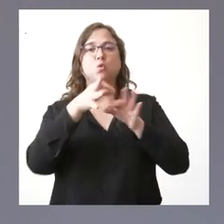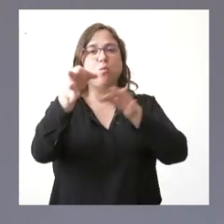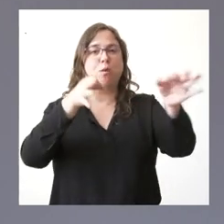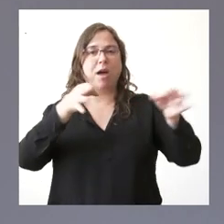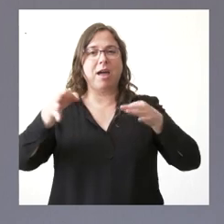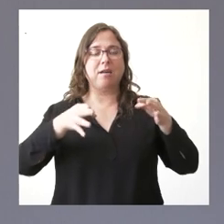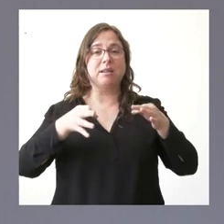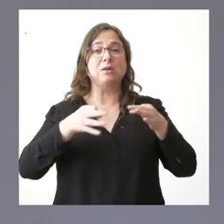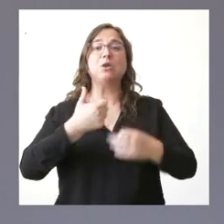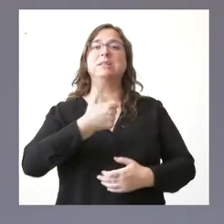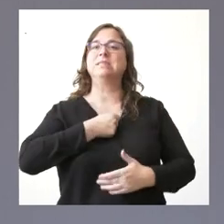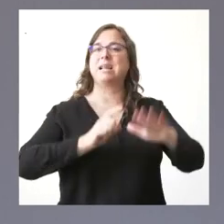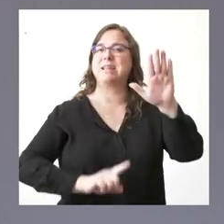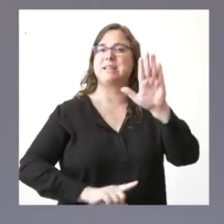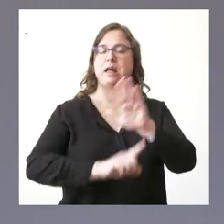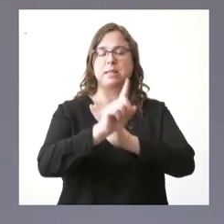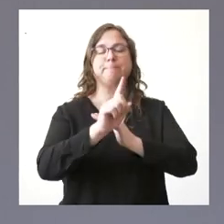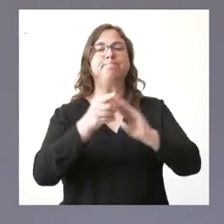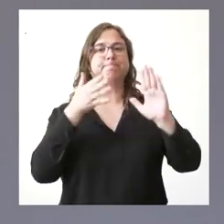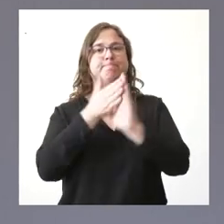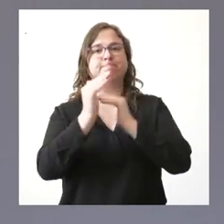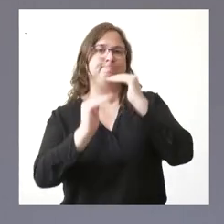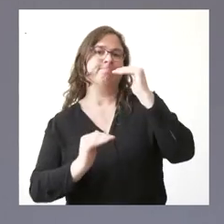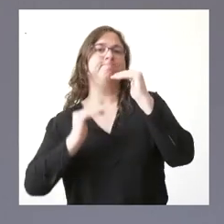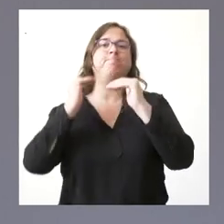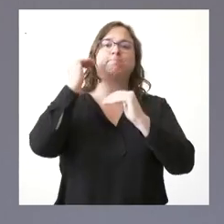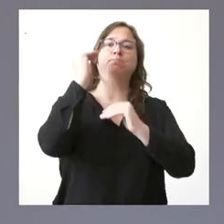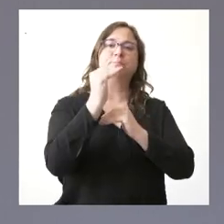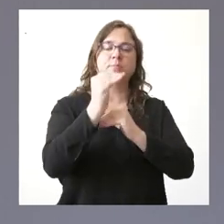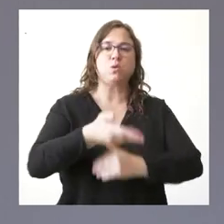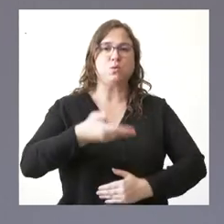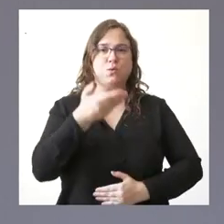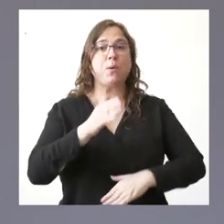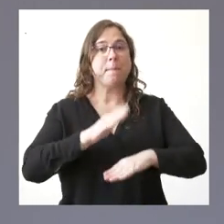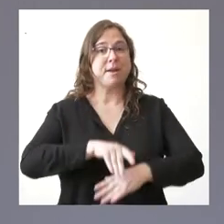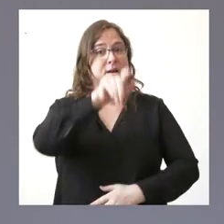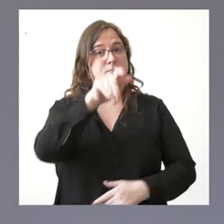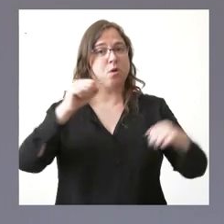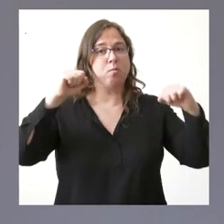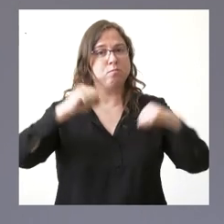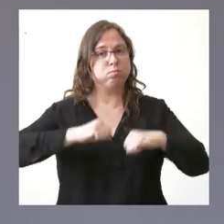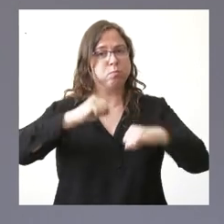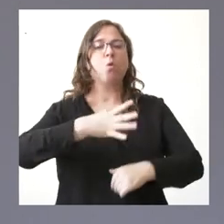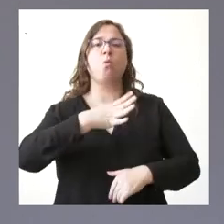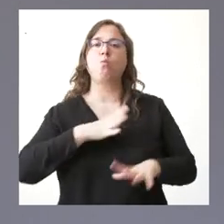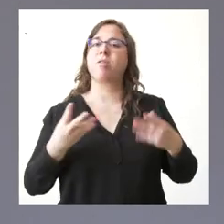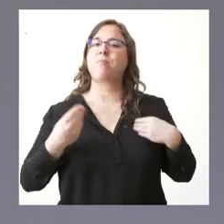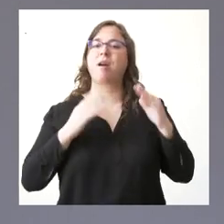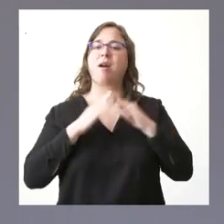municipios, la teleasistencia avanzada es un salto fundamental para que las personas mayores puedan seguir viviendo